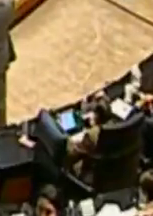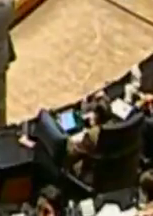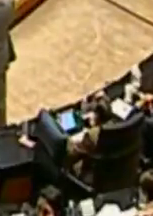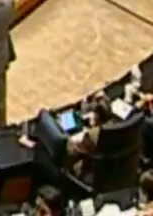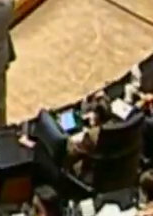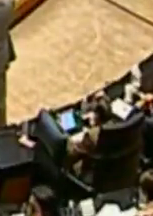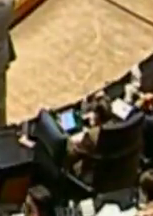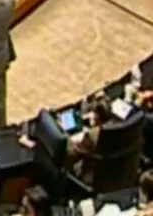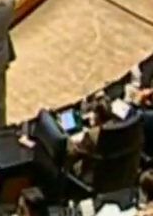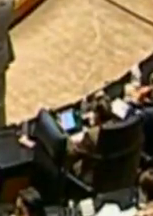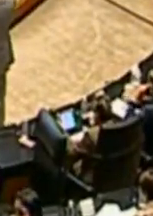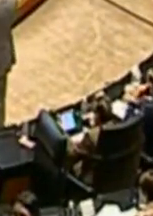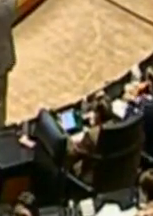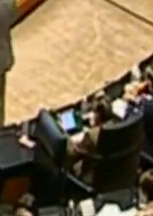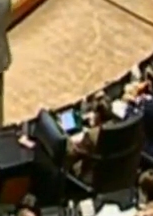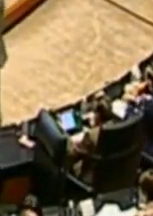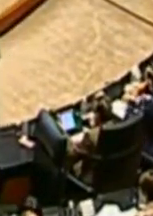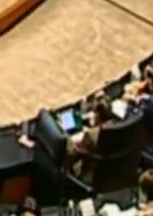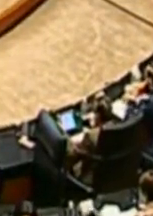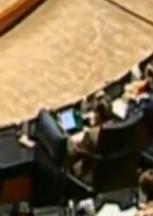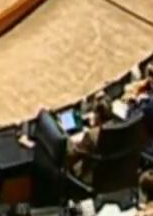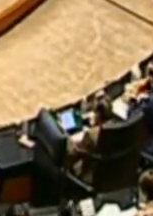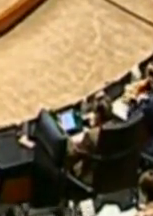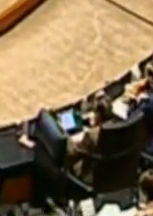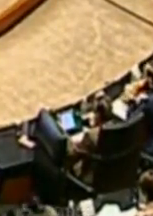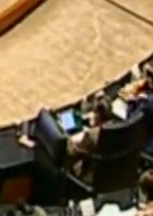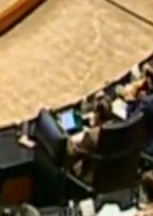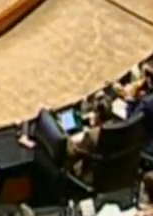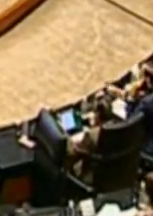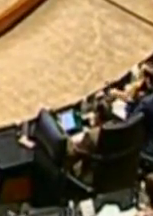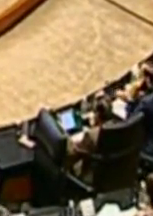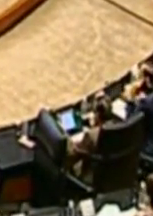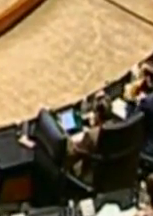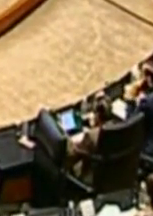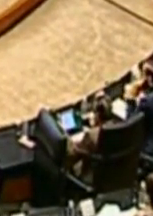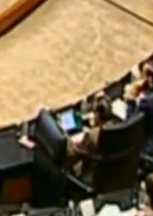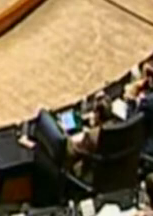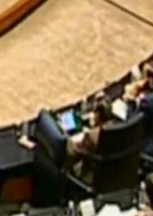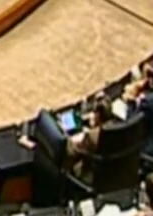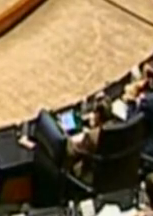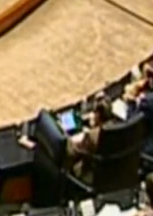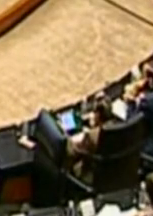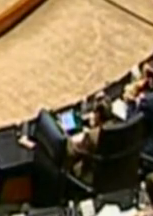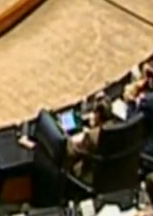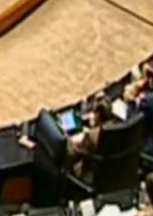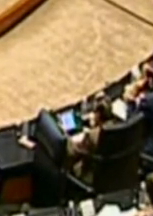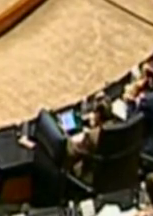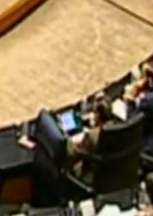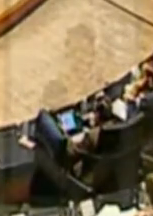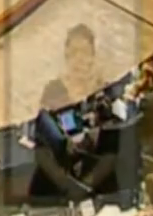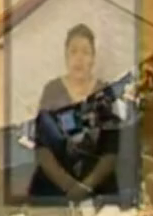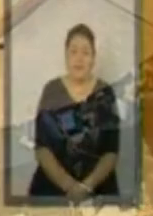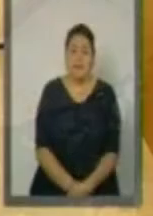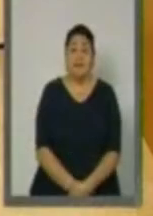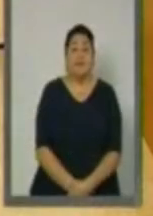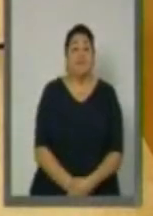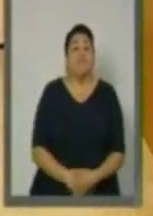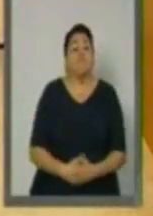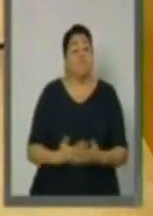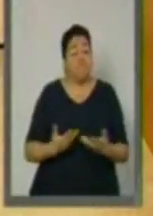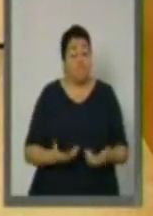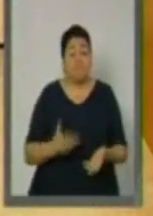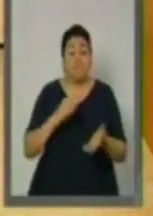Gracias Presidente, compañeras senadoras, compañeros senadores. Es innegable poder